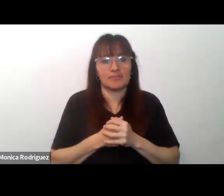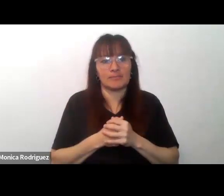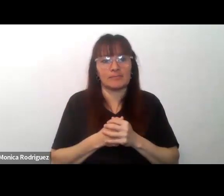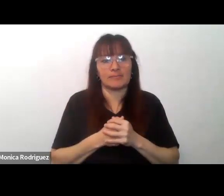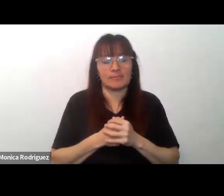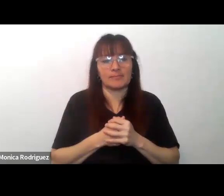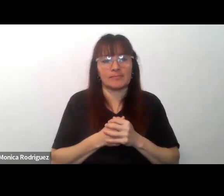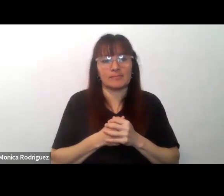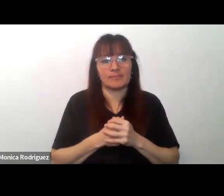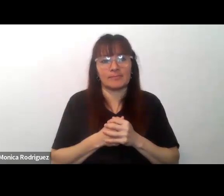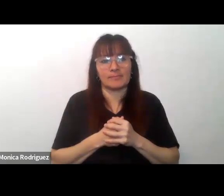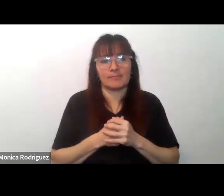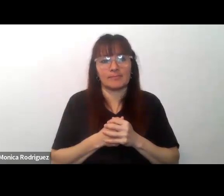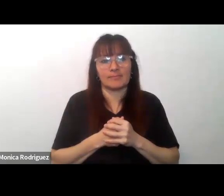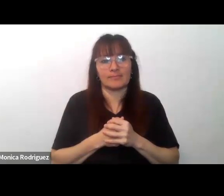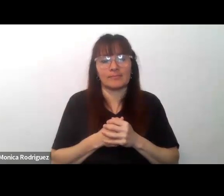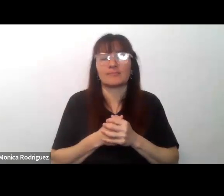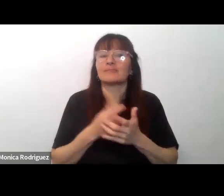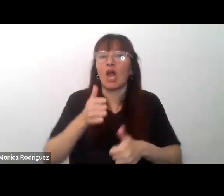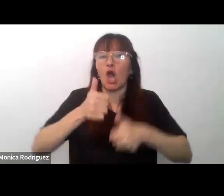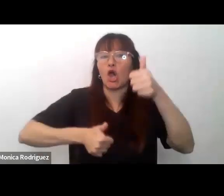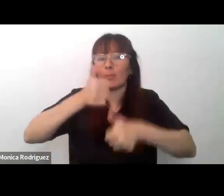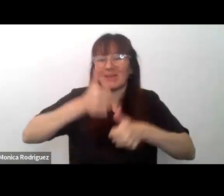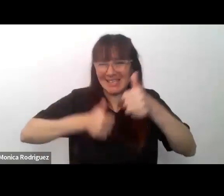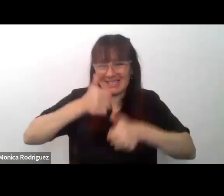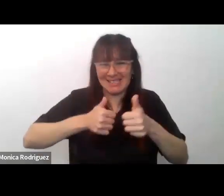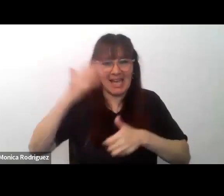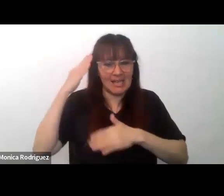competencia intercultural en los estudiantes eso no basta